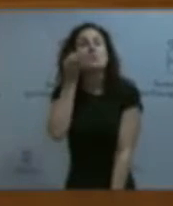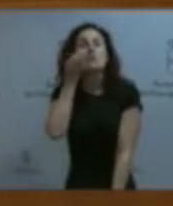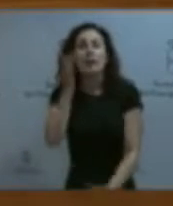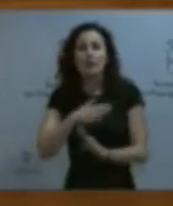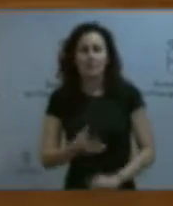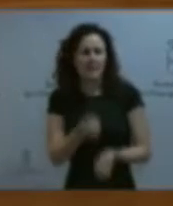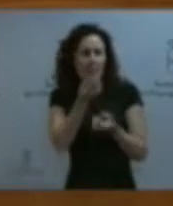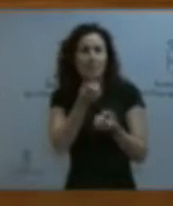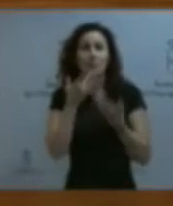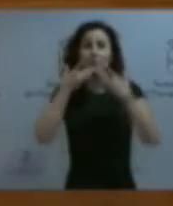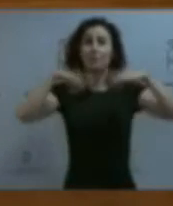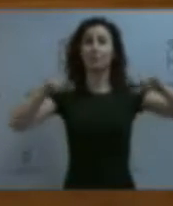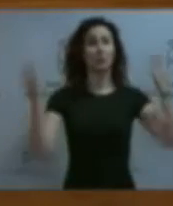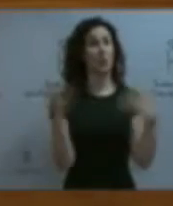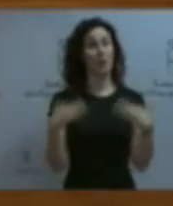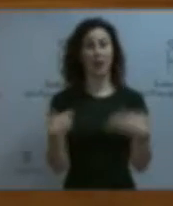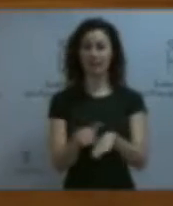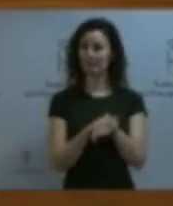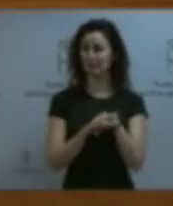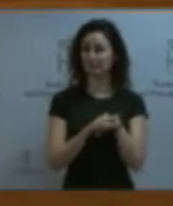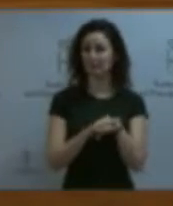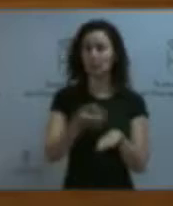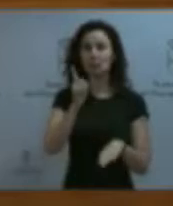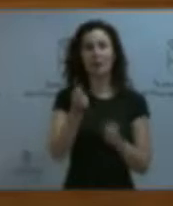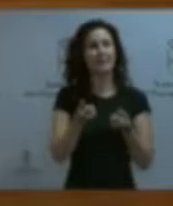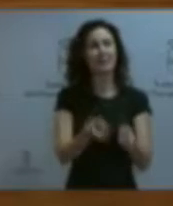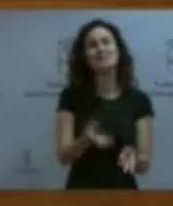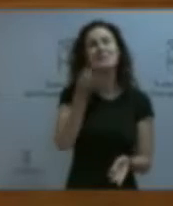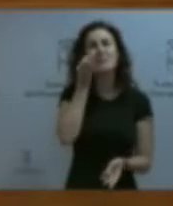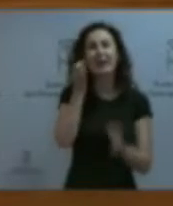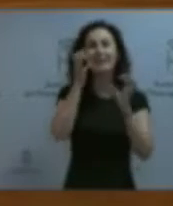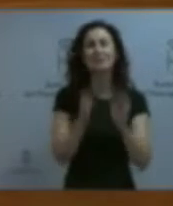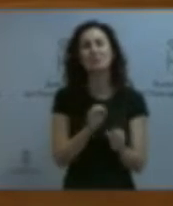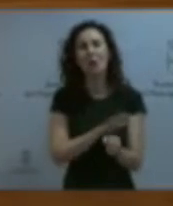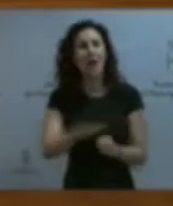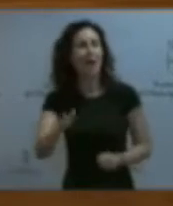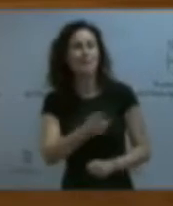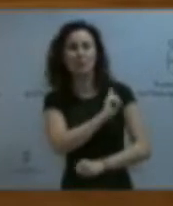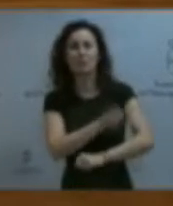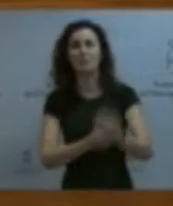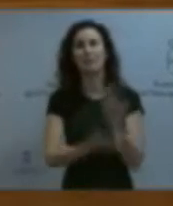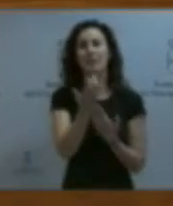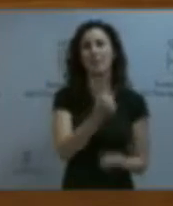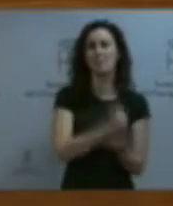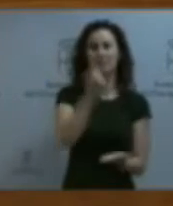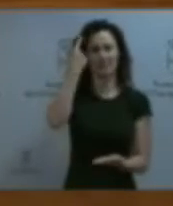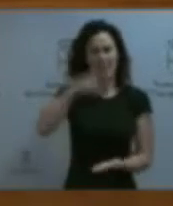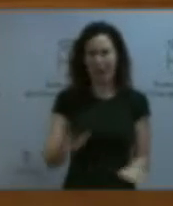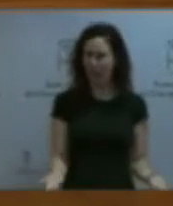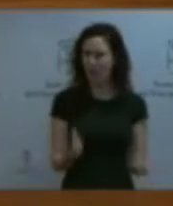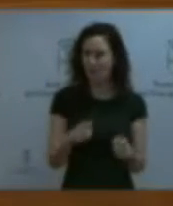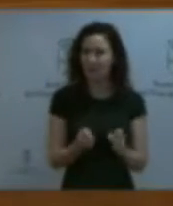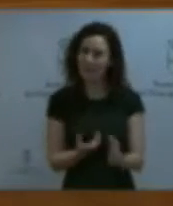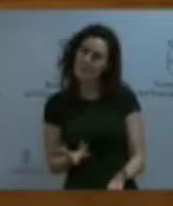Porque la neutralidad no existe. No basta con saber cuántas mujeres están federadas en el ámbito deportivo, que ya se sabe. Es necesario ir más allá para